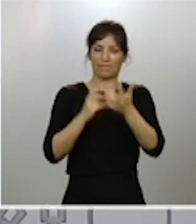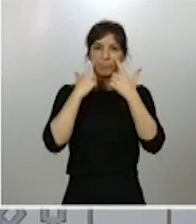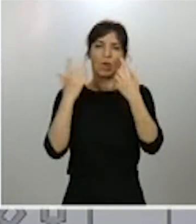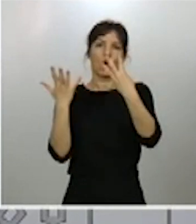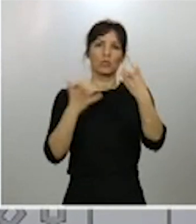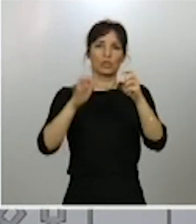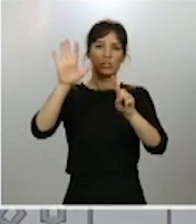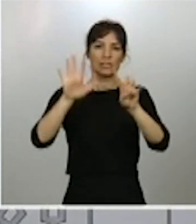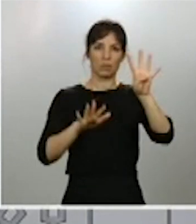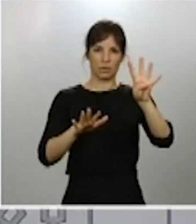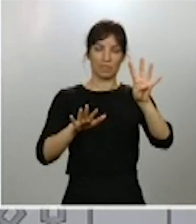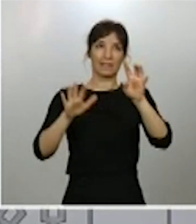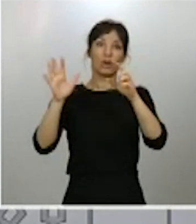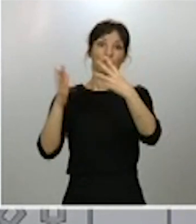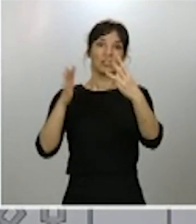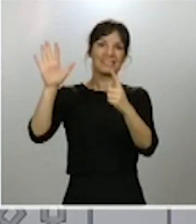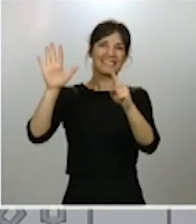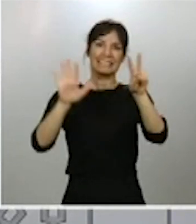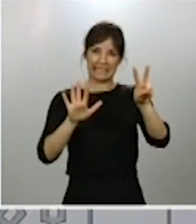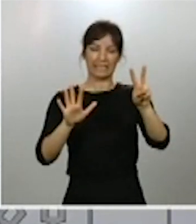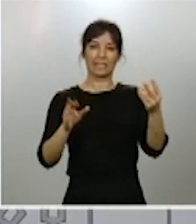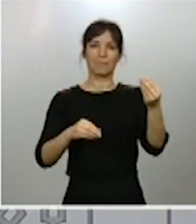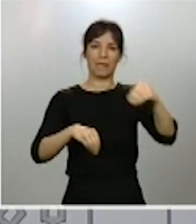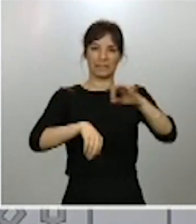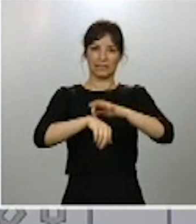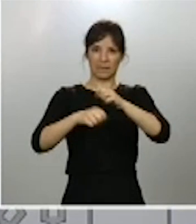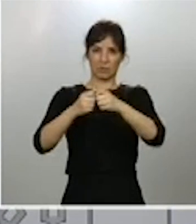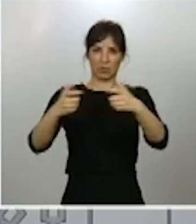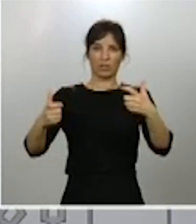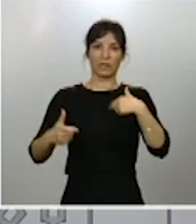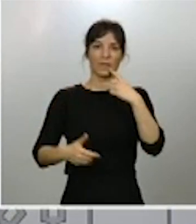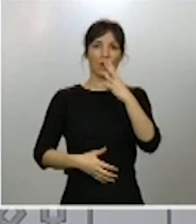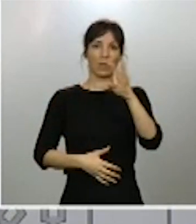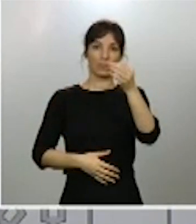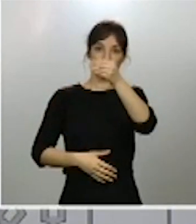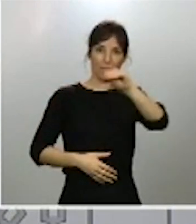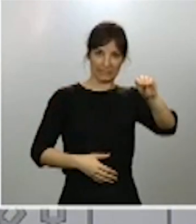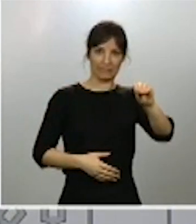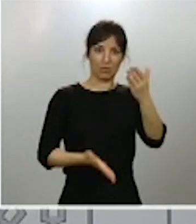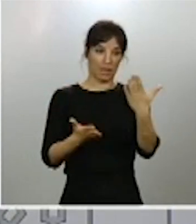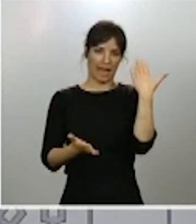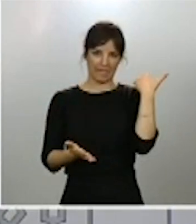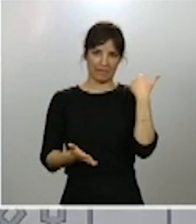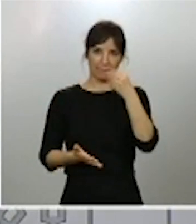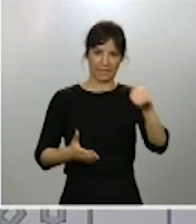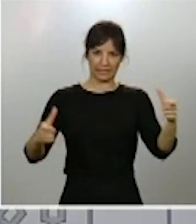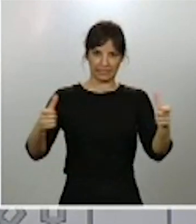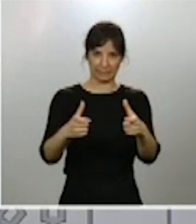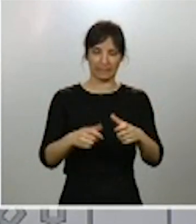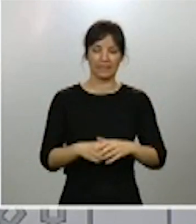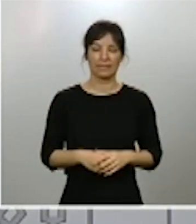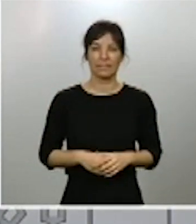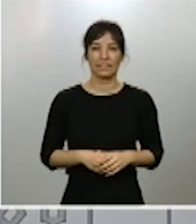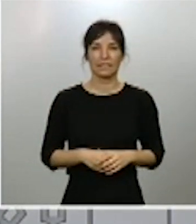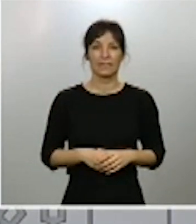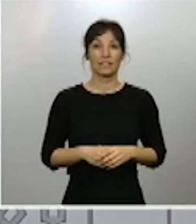nuevos casos, que suponen un incremento del 40% respecto a lo que se observó ayer. El número de muertos